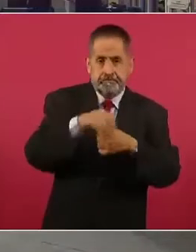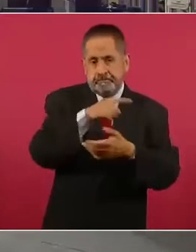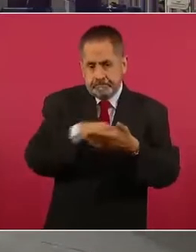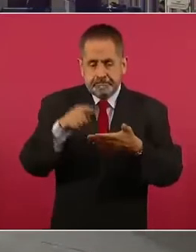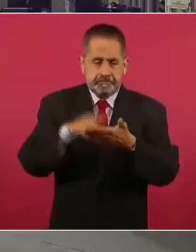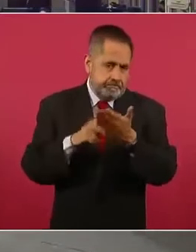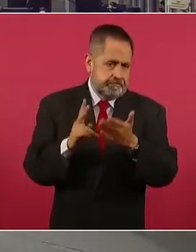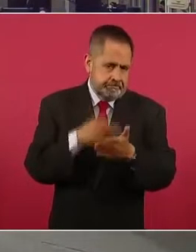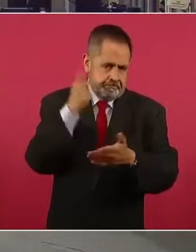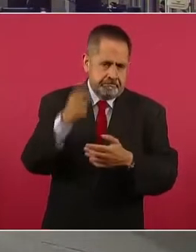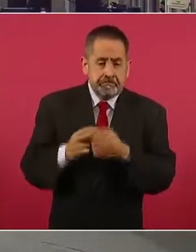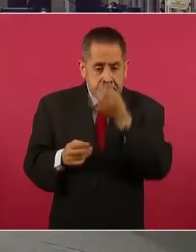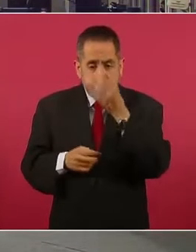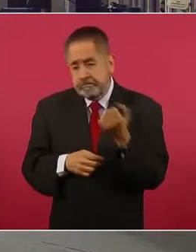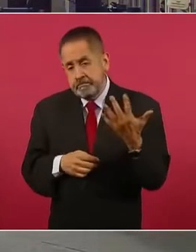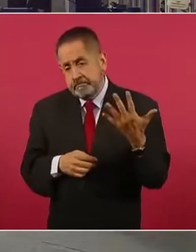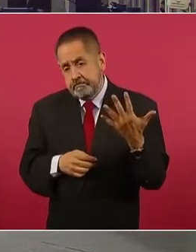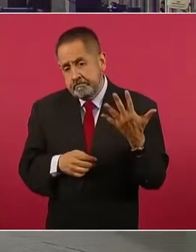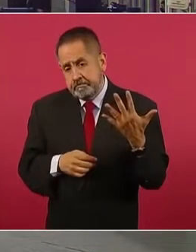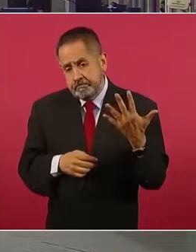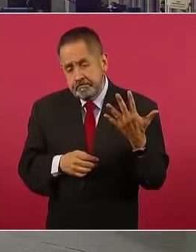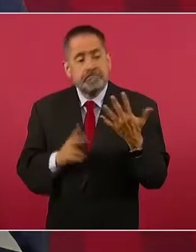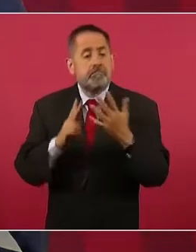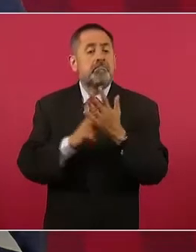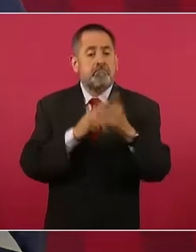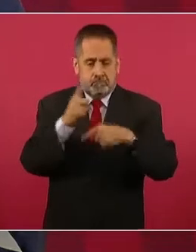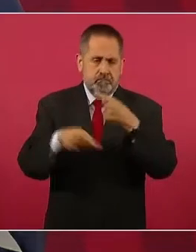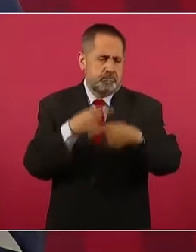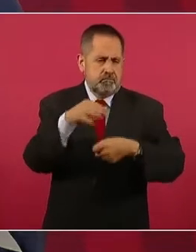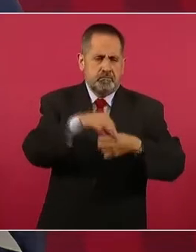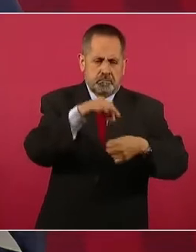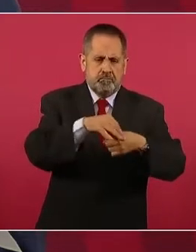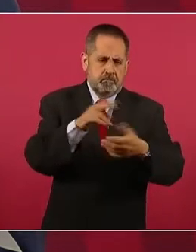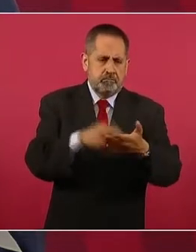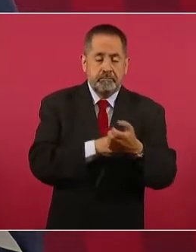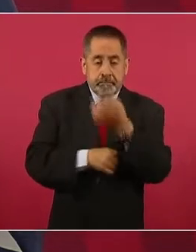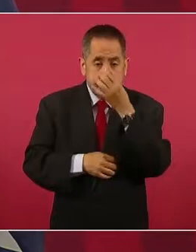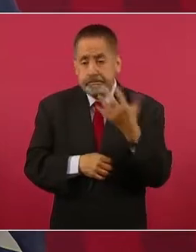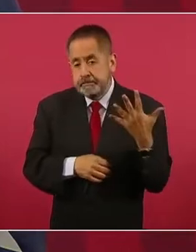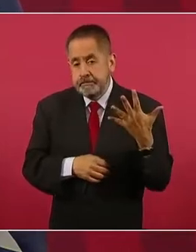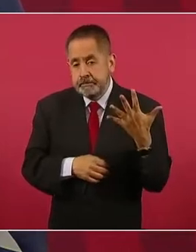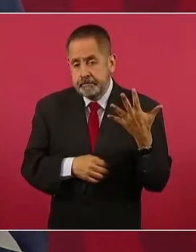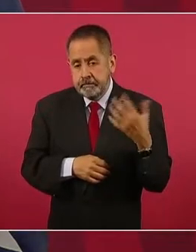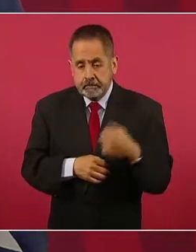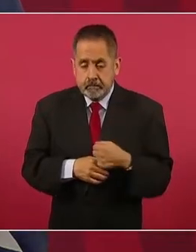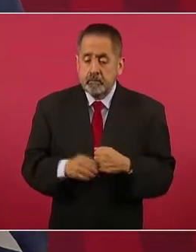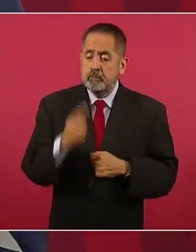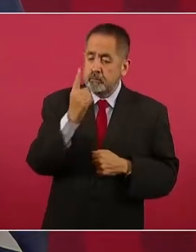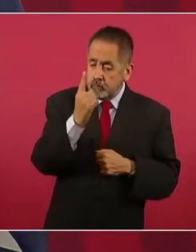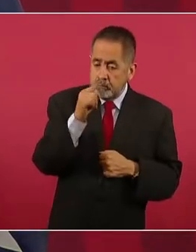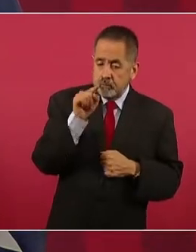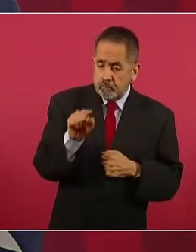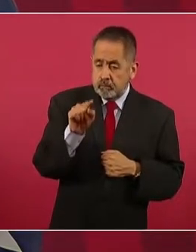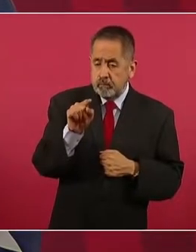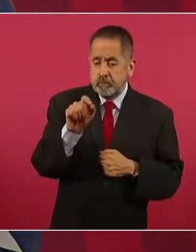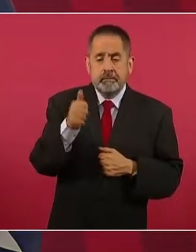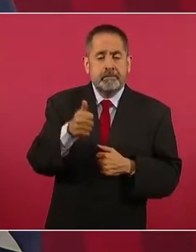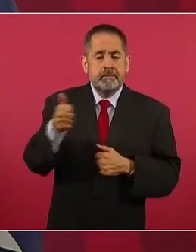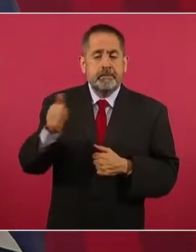sí, repetirse, cinco, el 1.66.